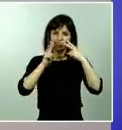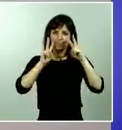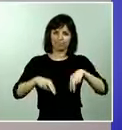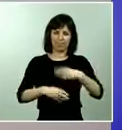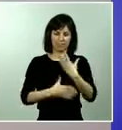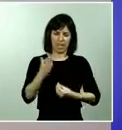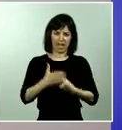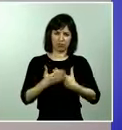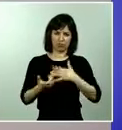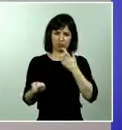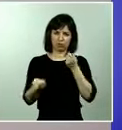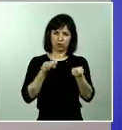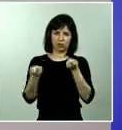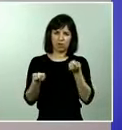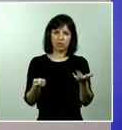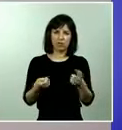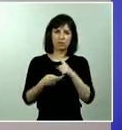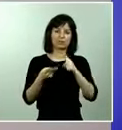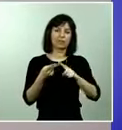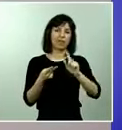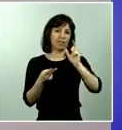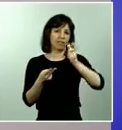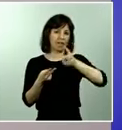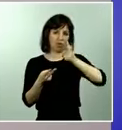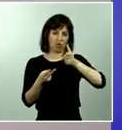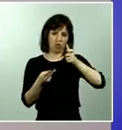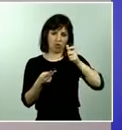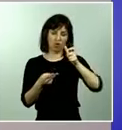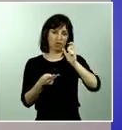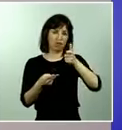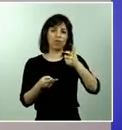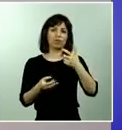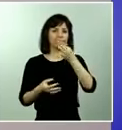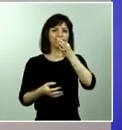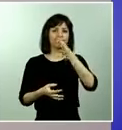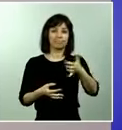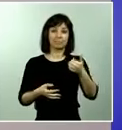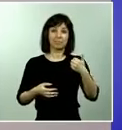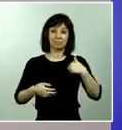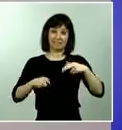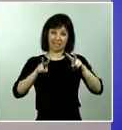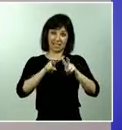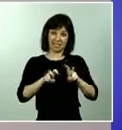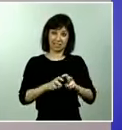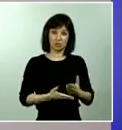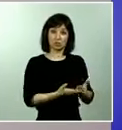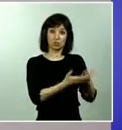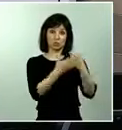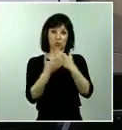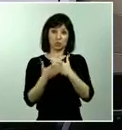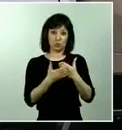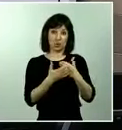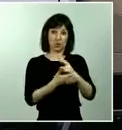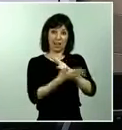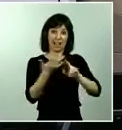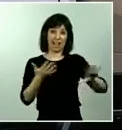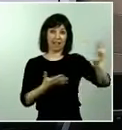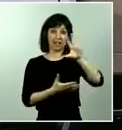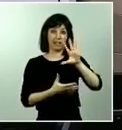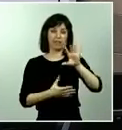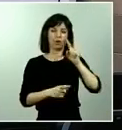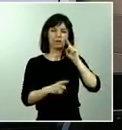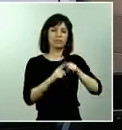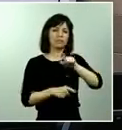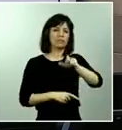lado, el señor Feijó se ha comprometido a no hacer su estudio serológico como ayer pidió el presidente del gobierno. También